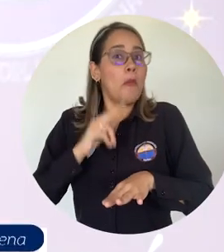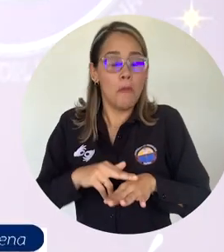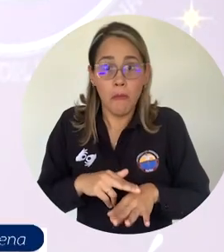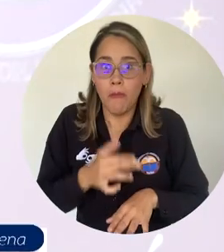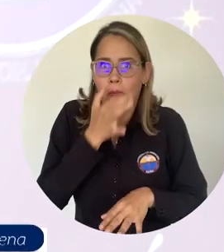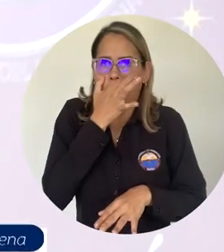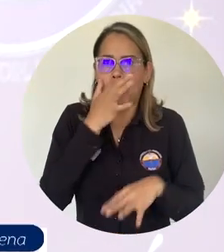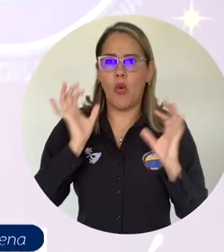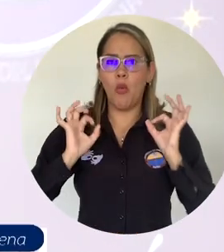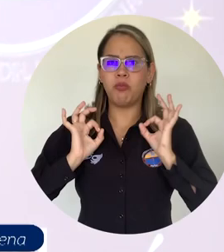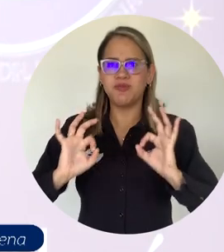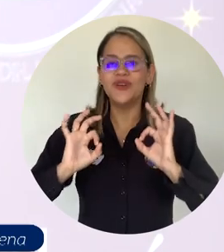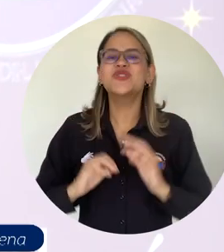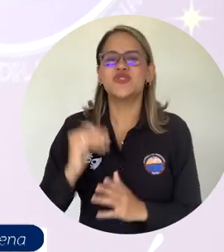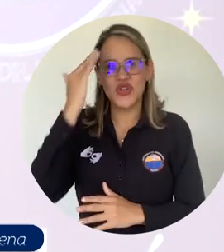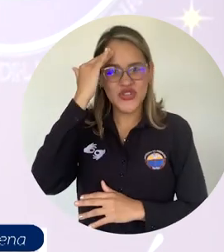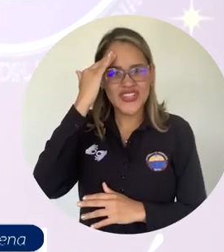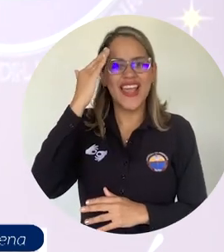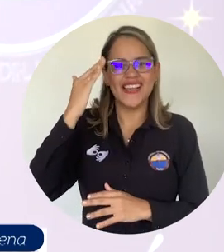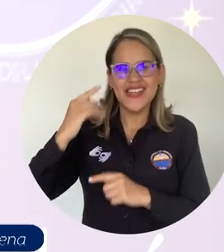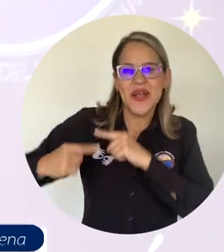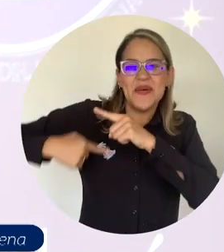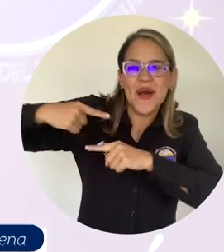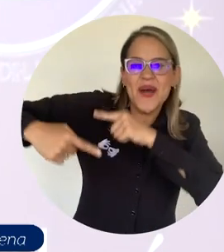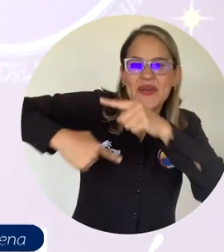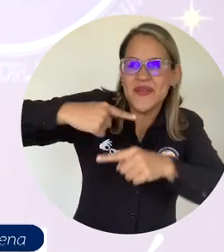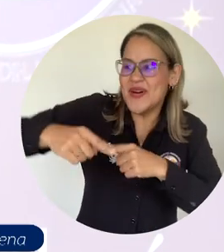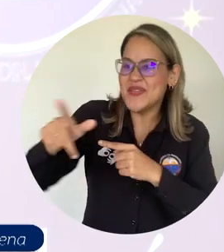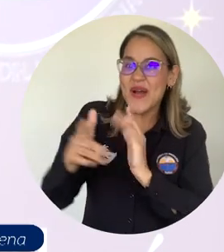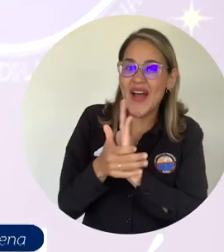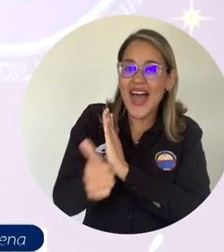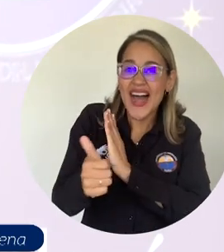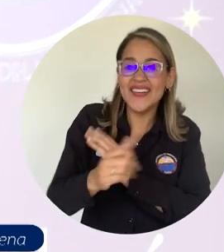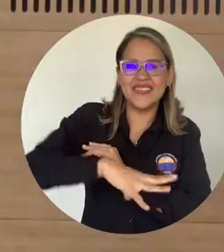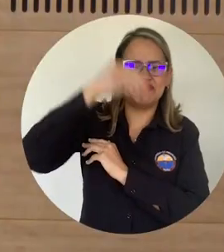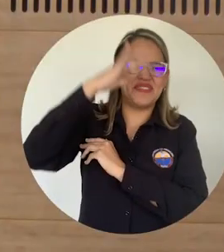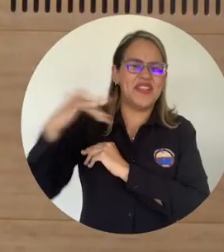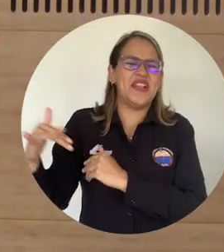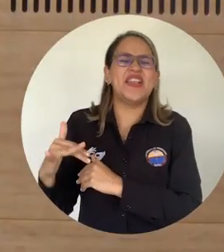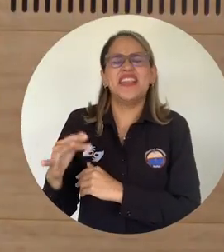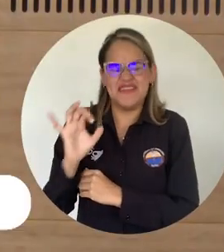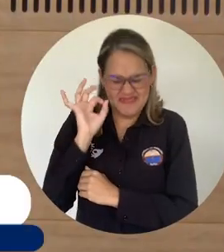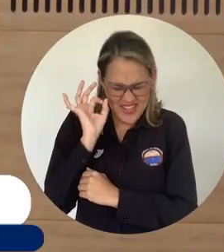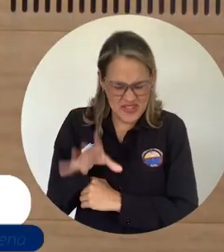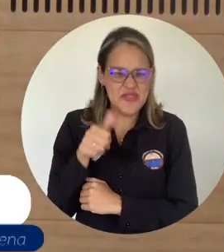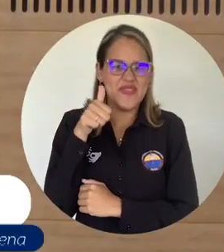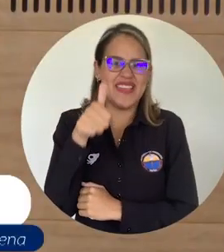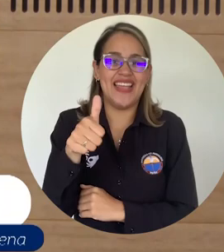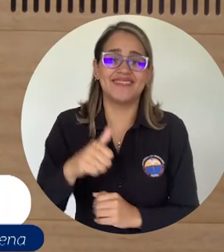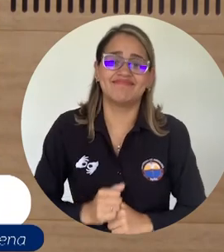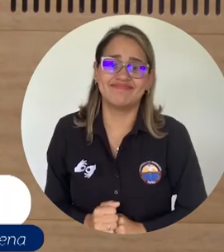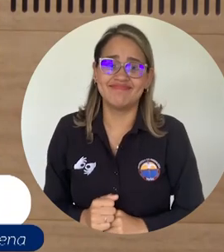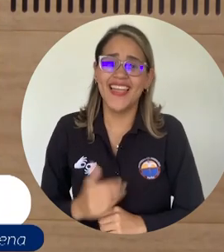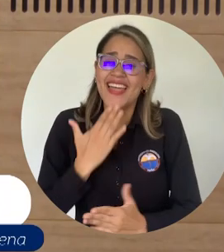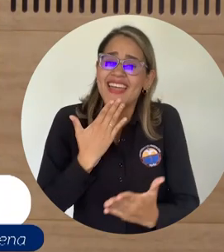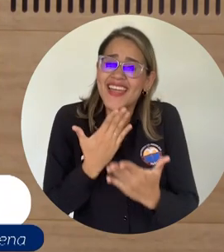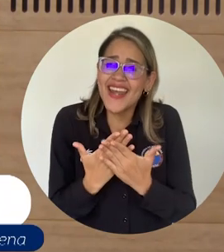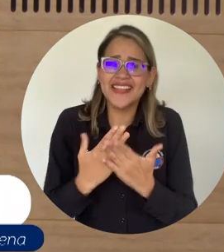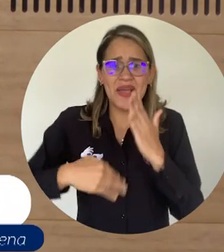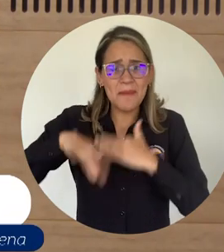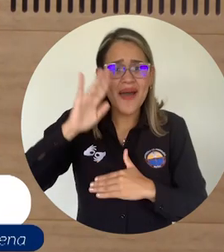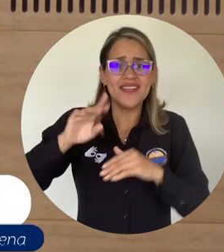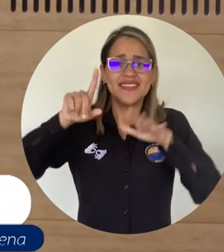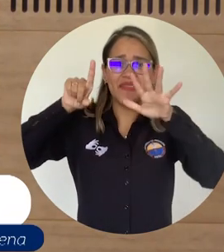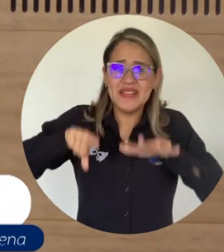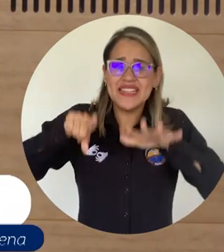los que siguen, los que vienen, están en buenas manos gracias al programa Talento. Muchas gracias por todo ese apoyo que nos dieron